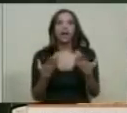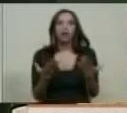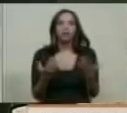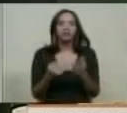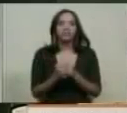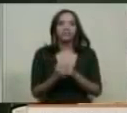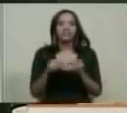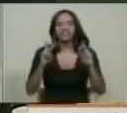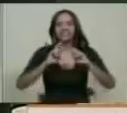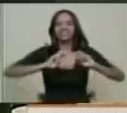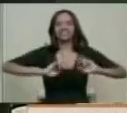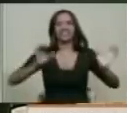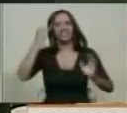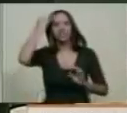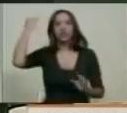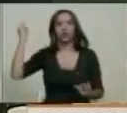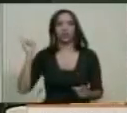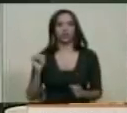ideológica.